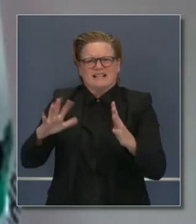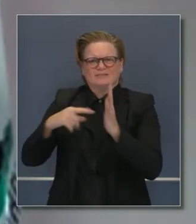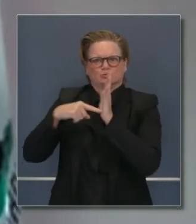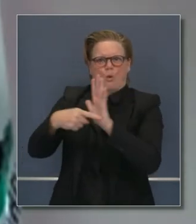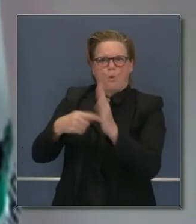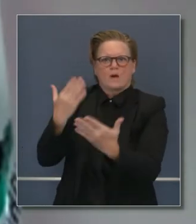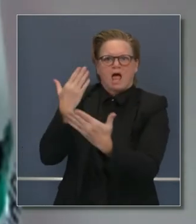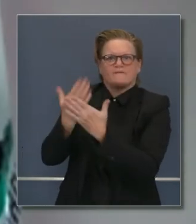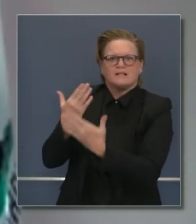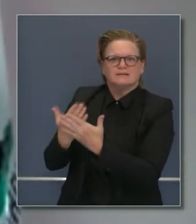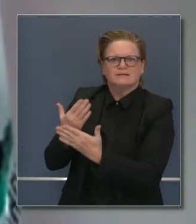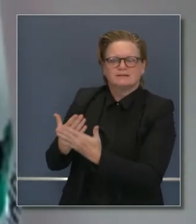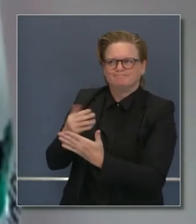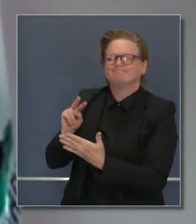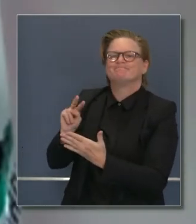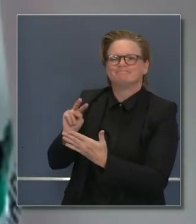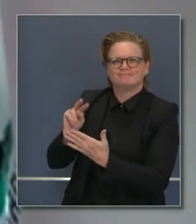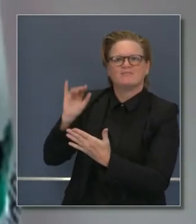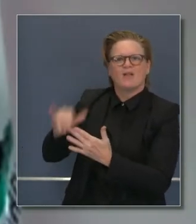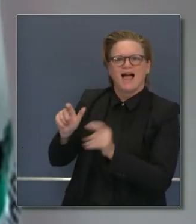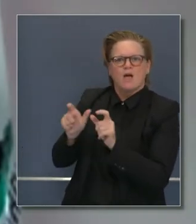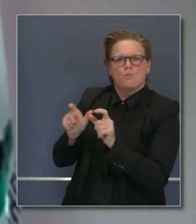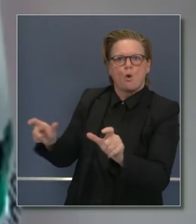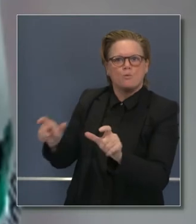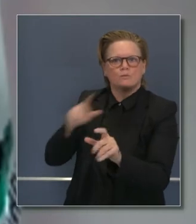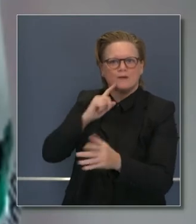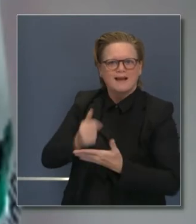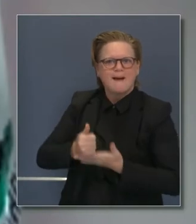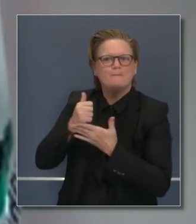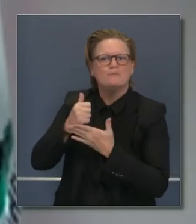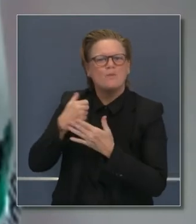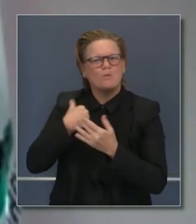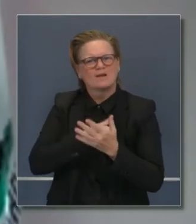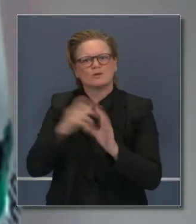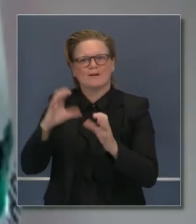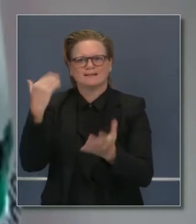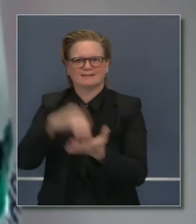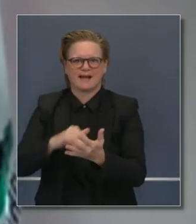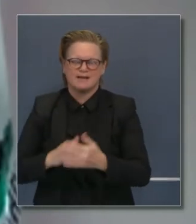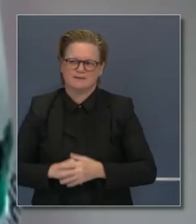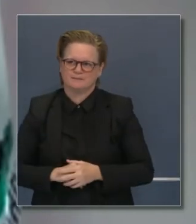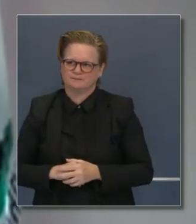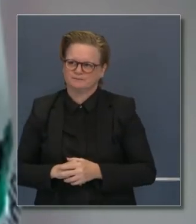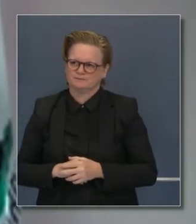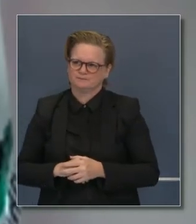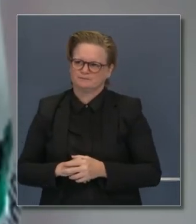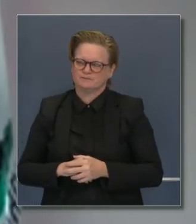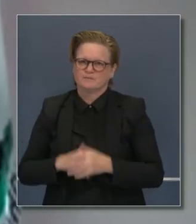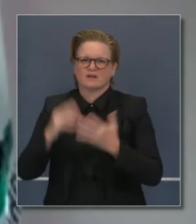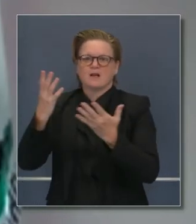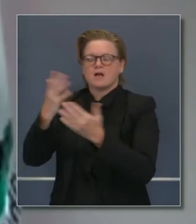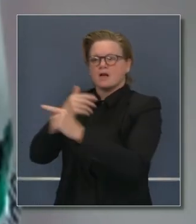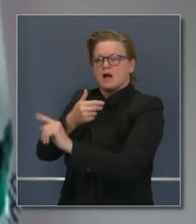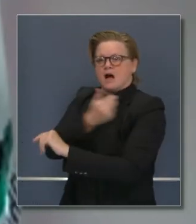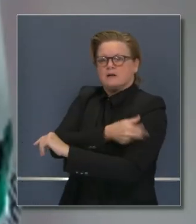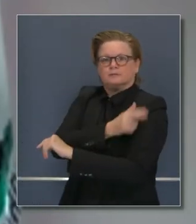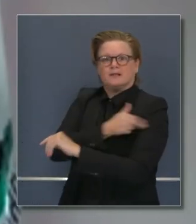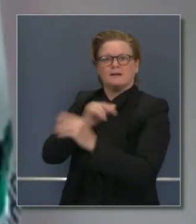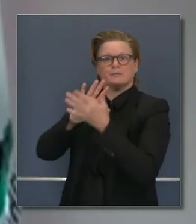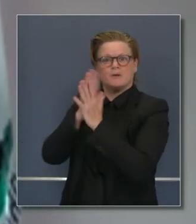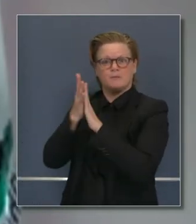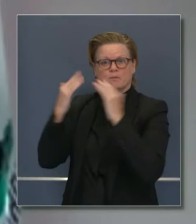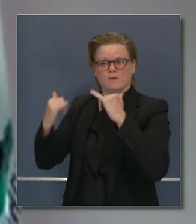estas intervenciones amplias que hemos implementado, pidiendo que se implementen